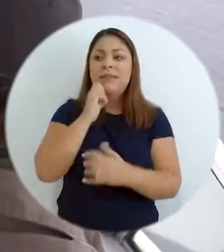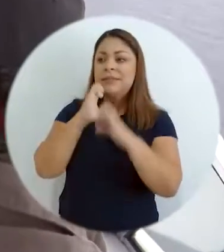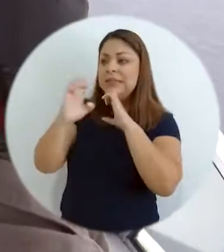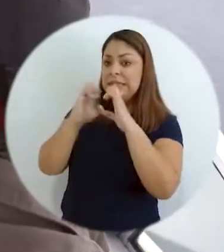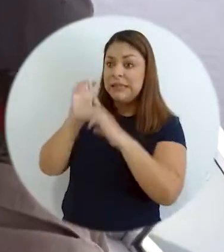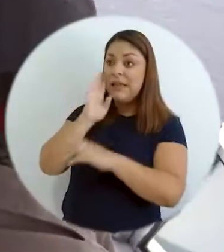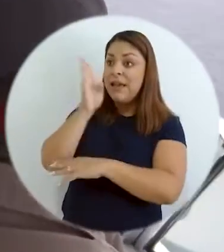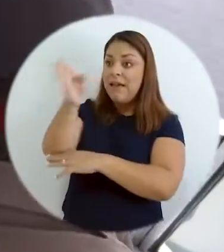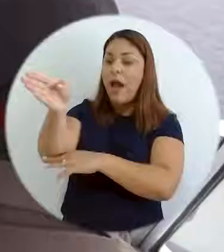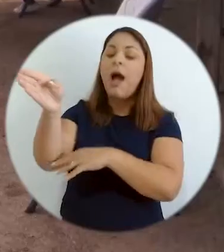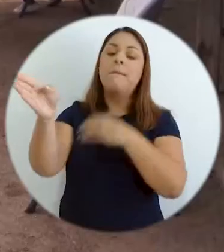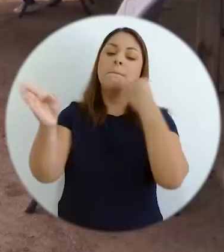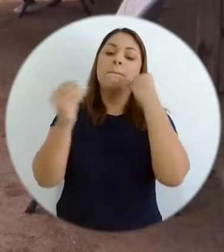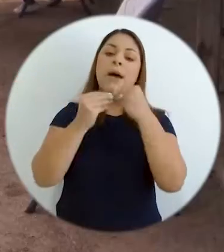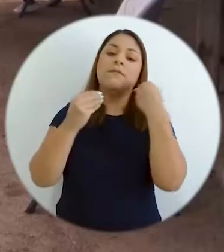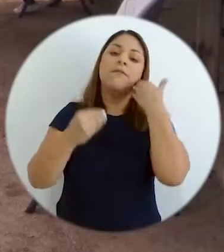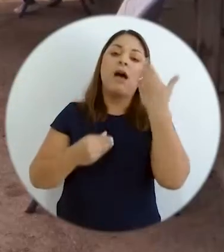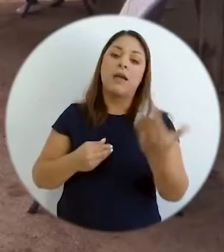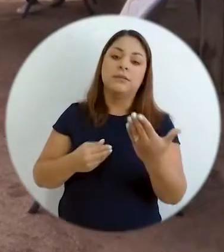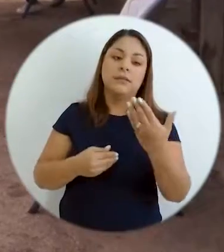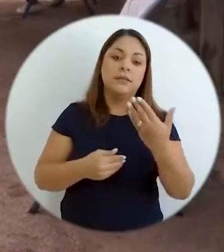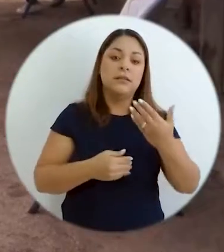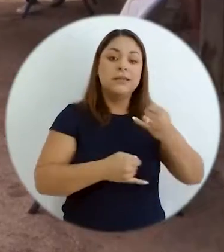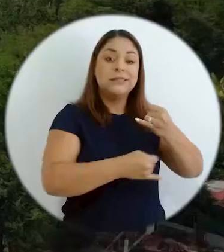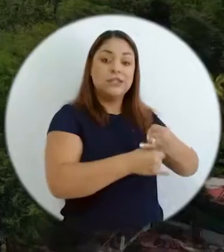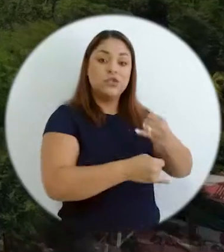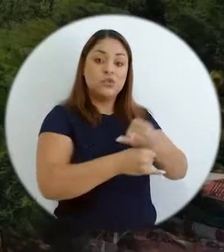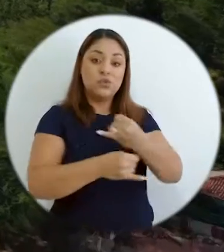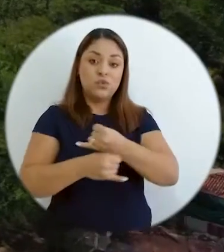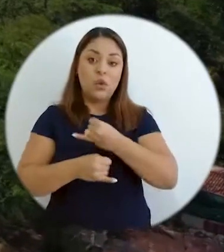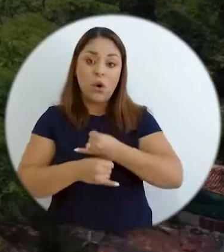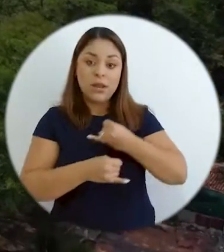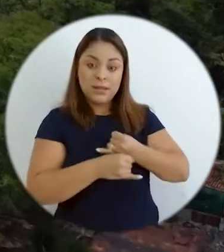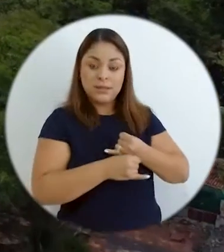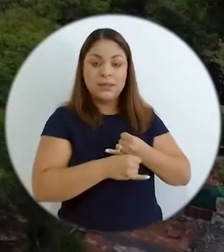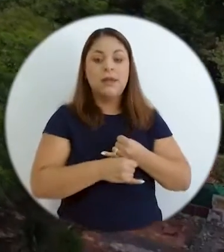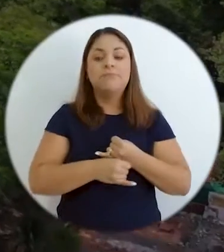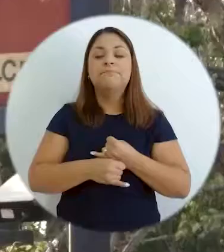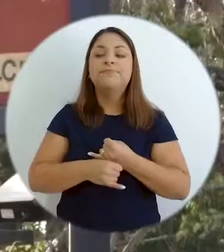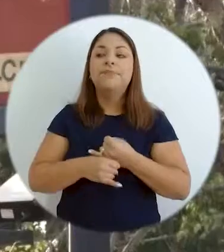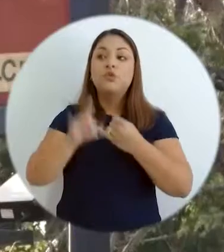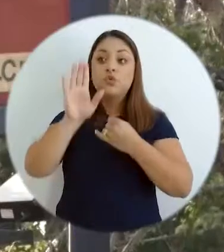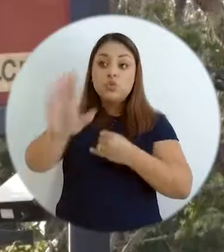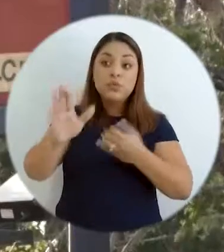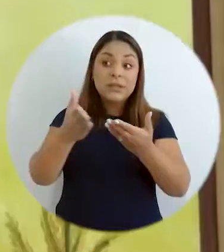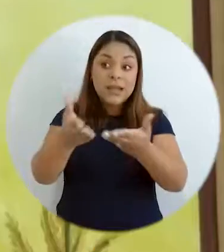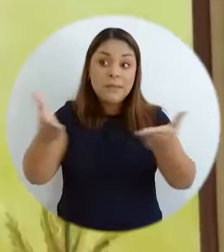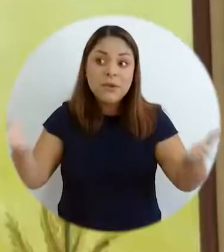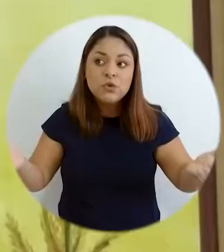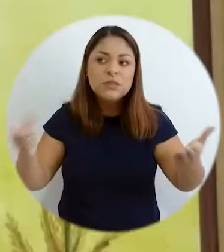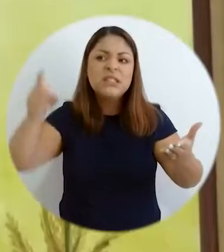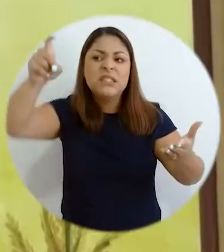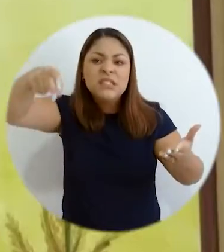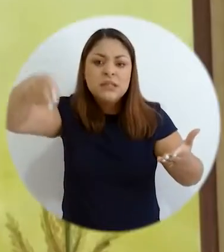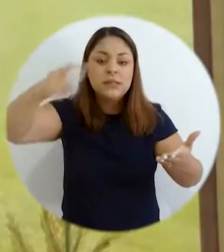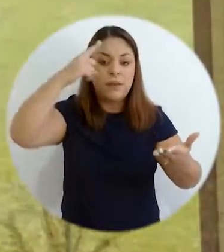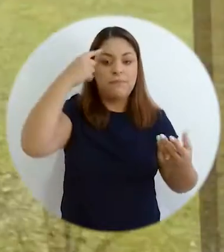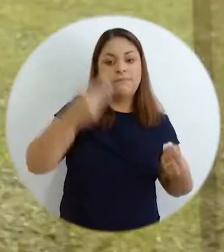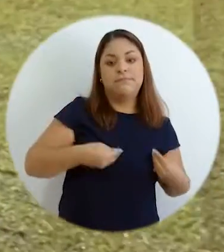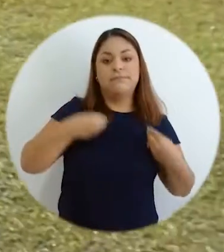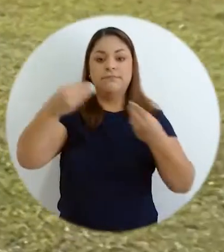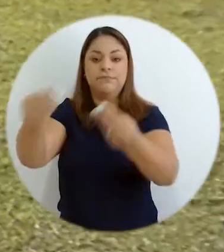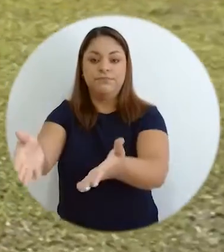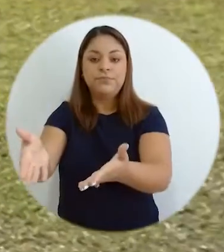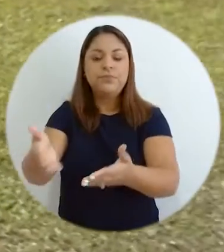recogía el cogestor le facilitaba institucionalmente a todos los elementos necesarios de la familia